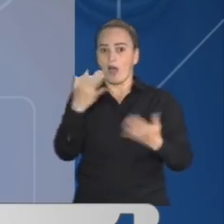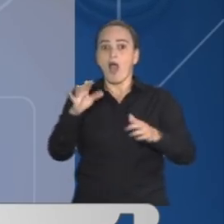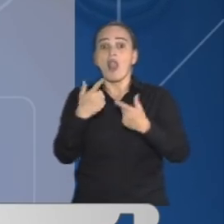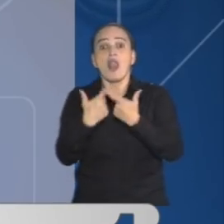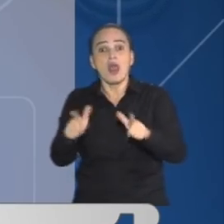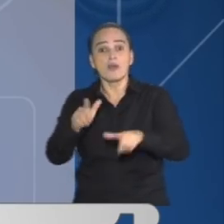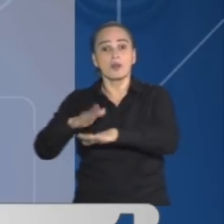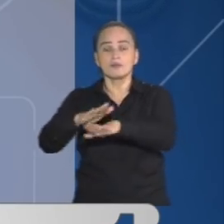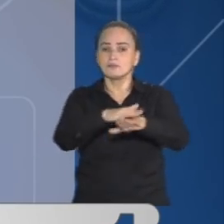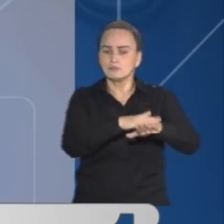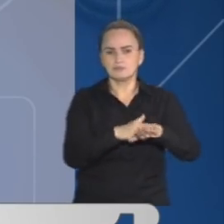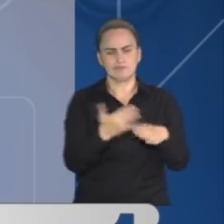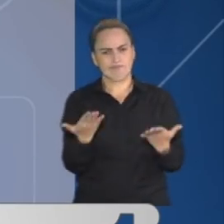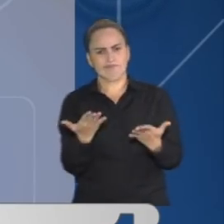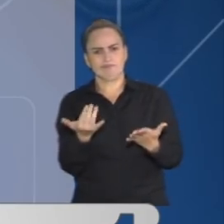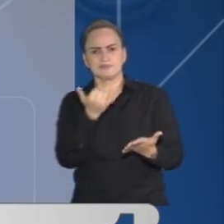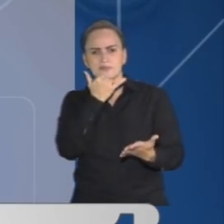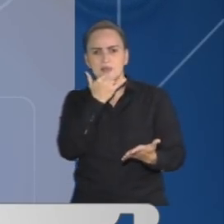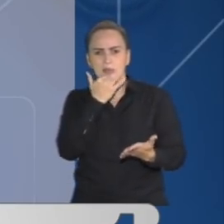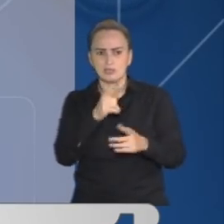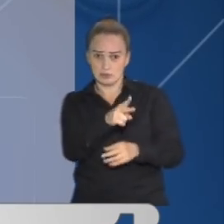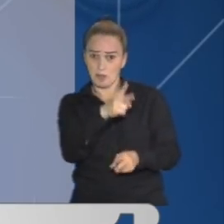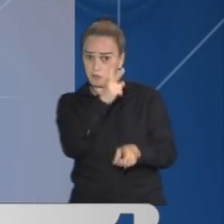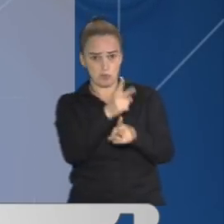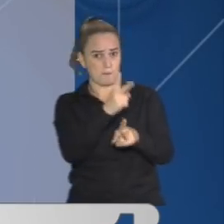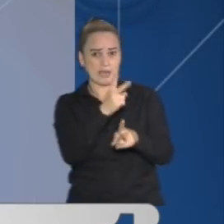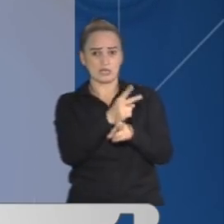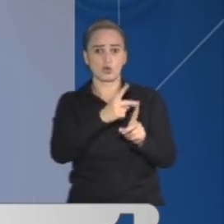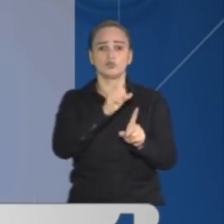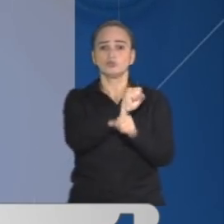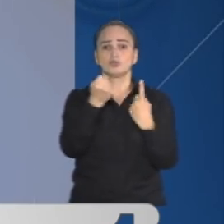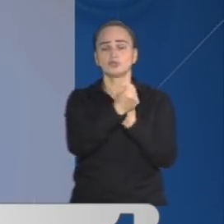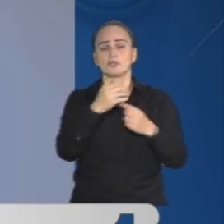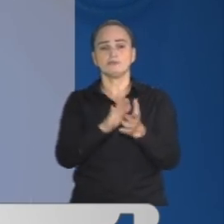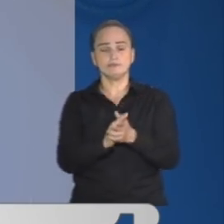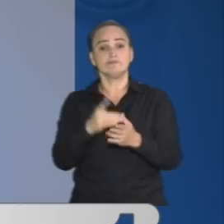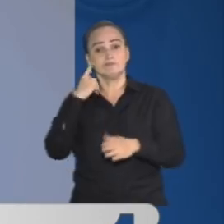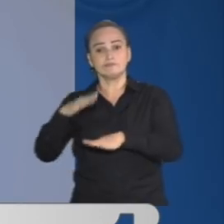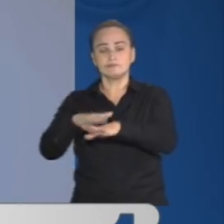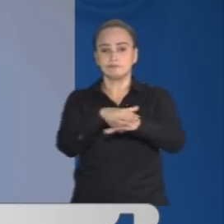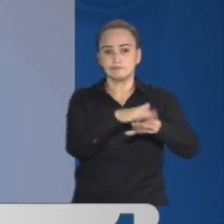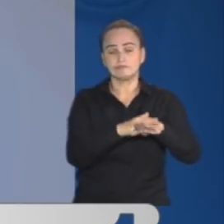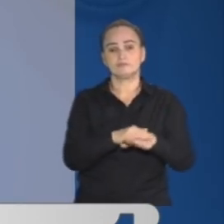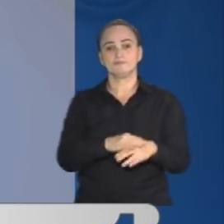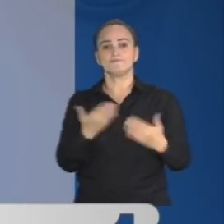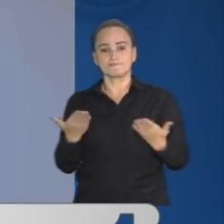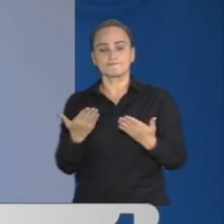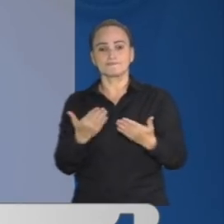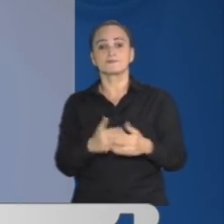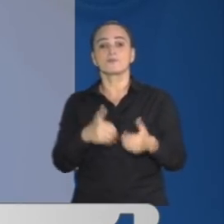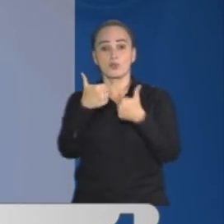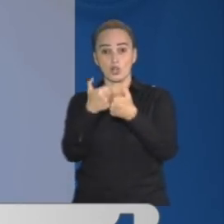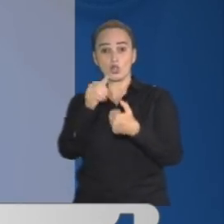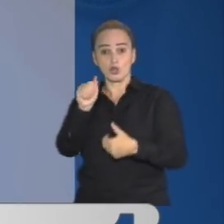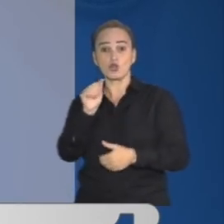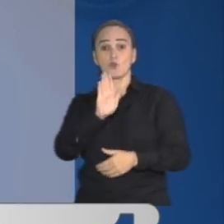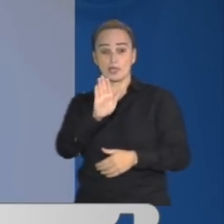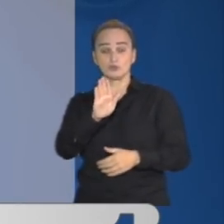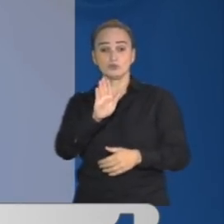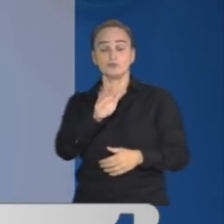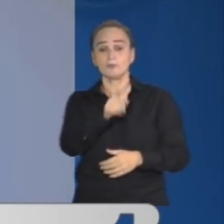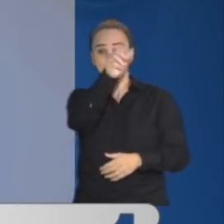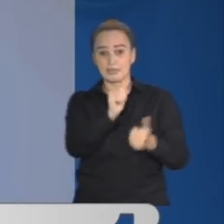libertad por considerarse como no peligroso para la sociedad. No obstante, Marisabel Moreno, es la compañera sentimental del